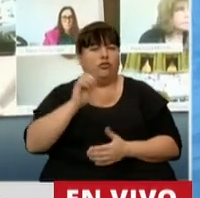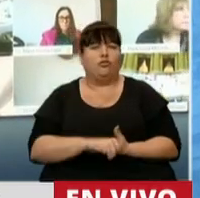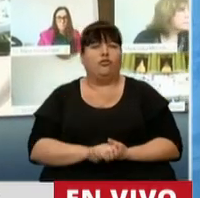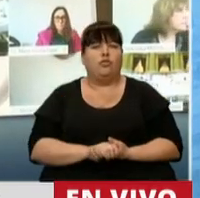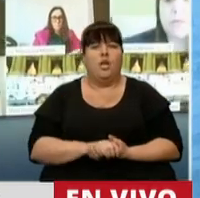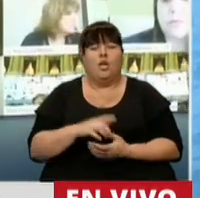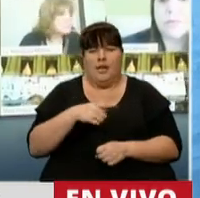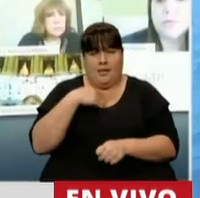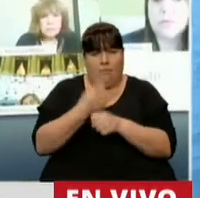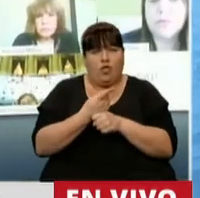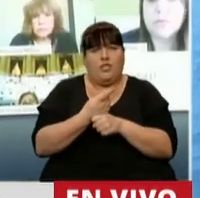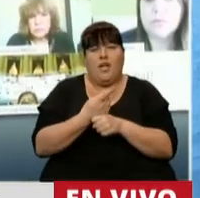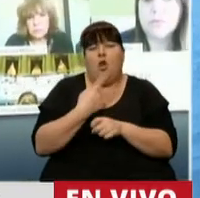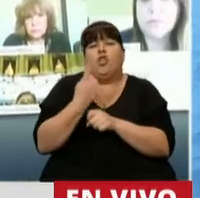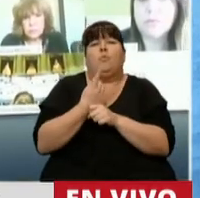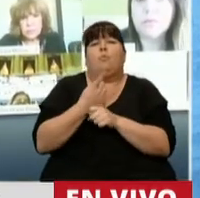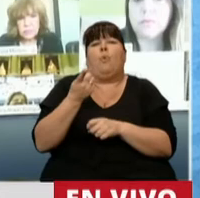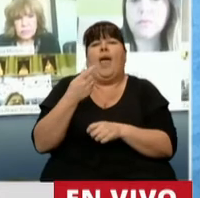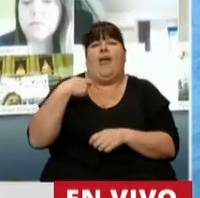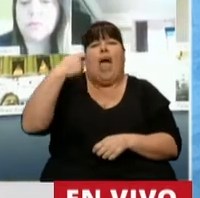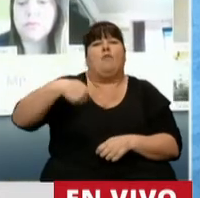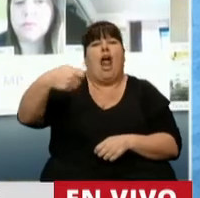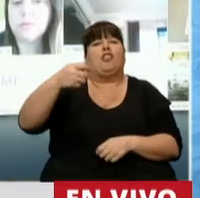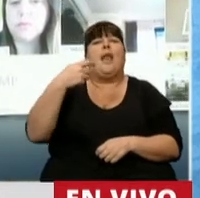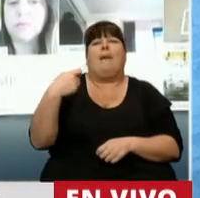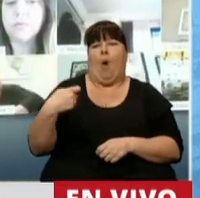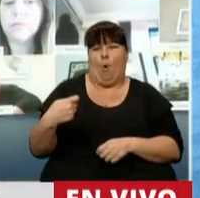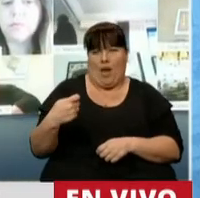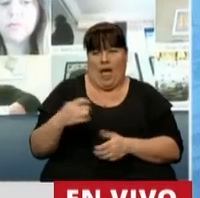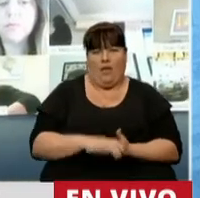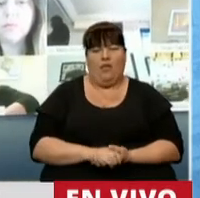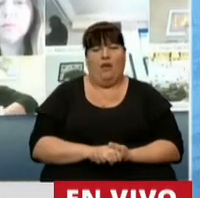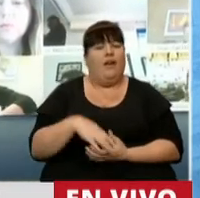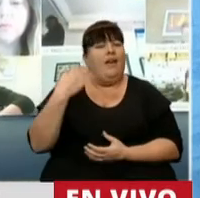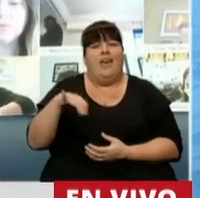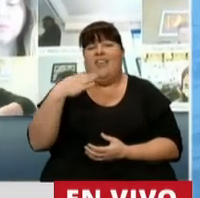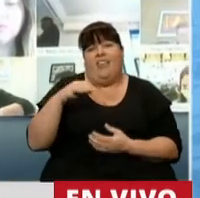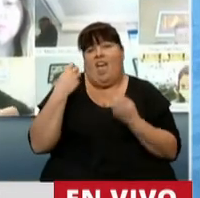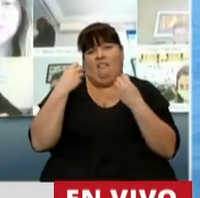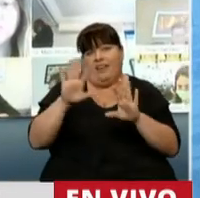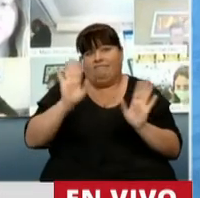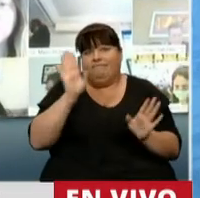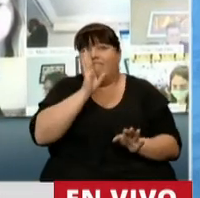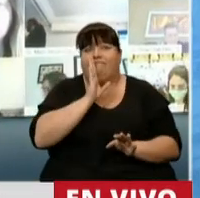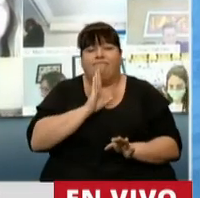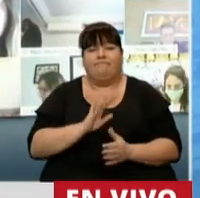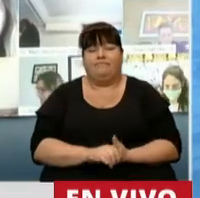no tienen posibilidad de acceder a una moratoria y que van a tener que resignarse a esta